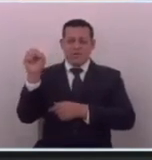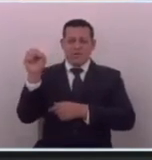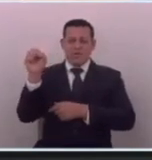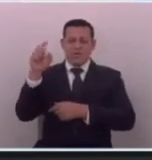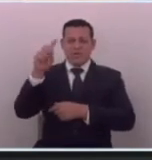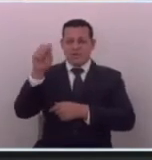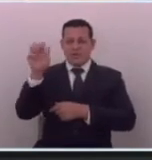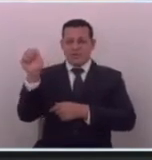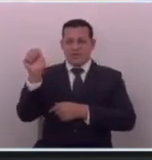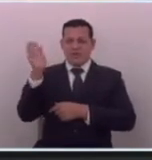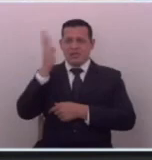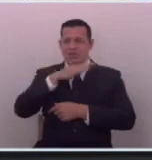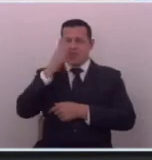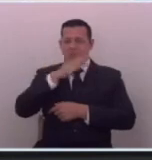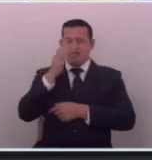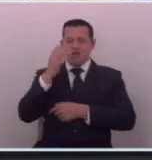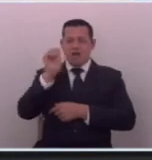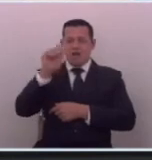y una A y apesta